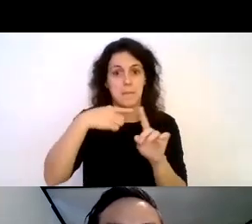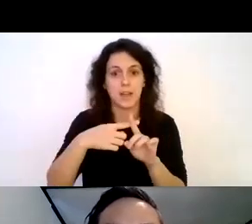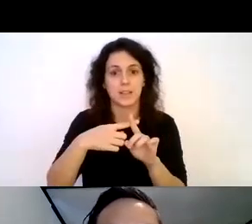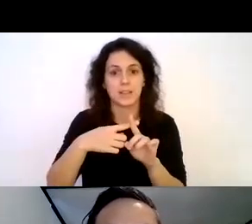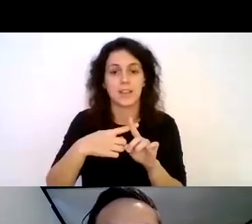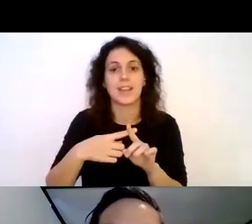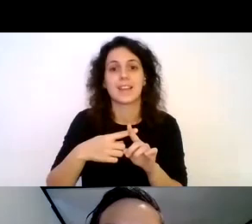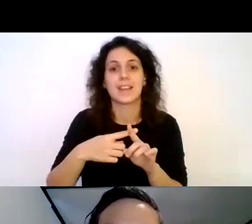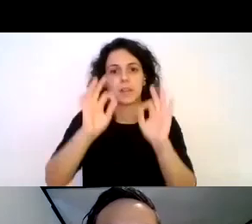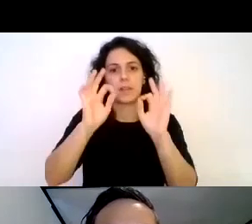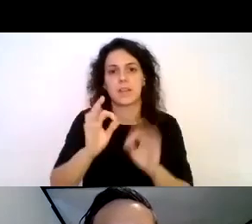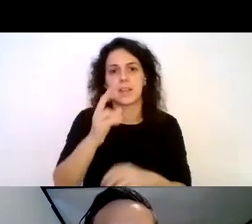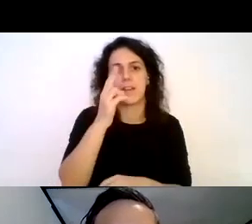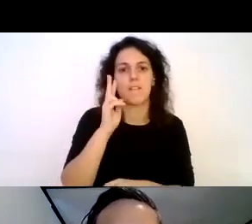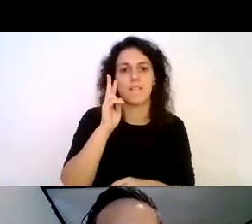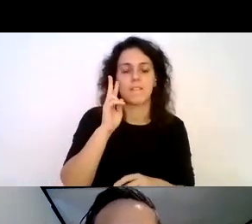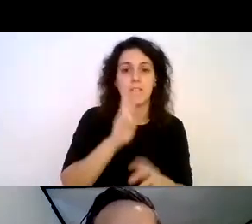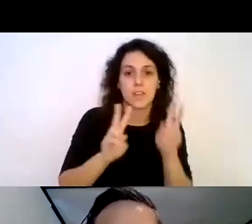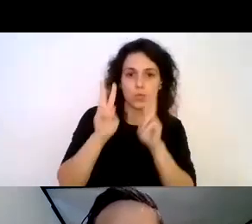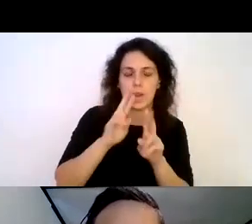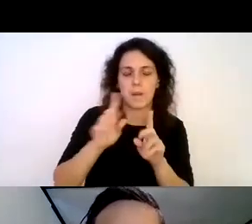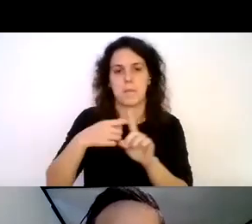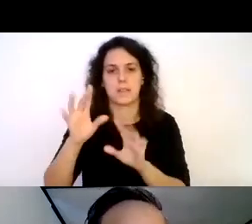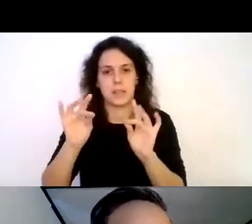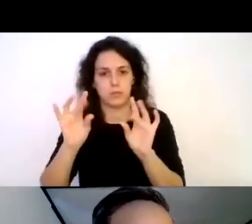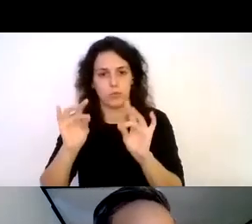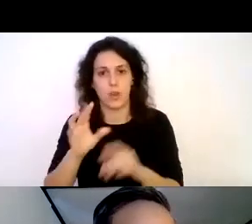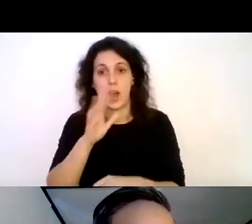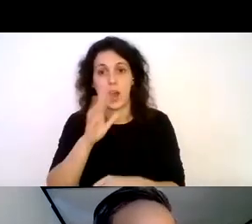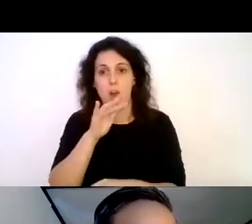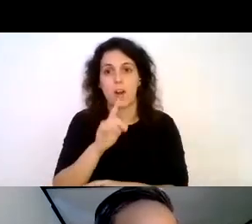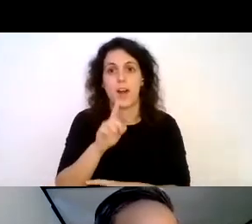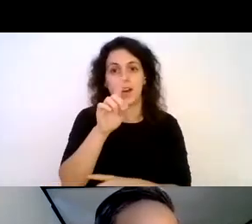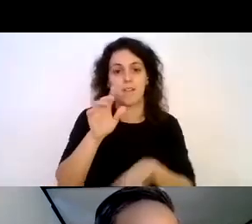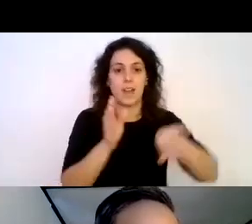el sentido auditivo y el tacto. También van a ver arriba a la izquierda,